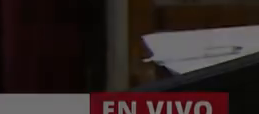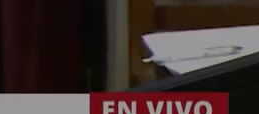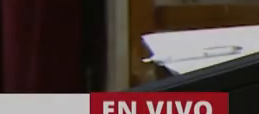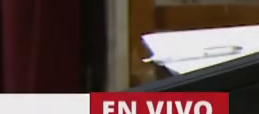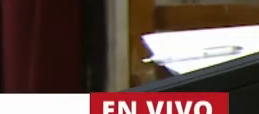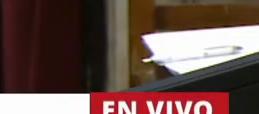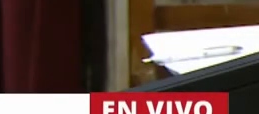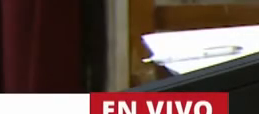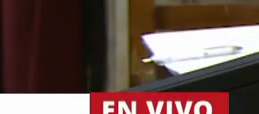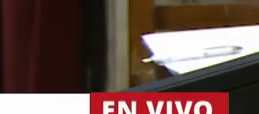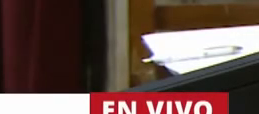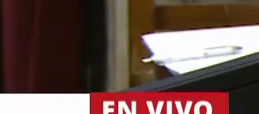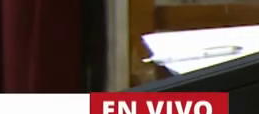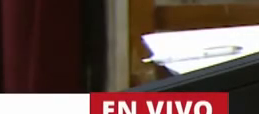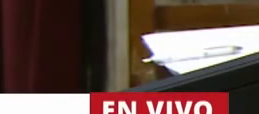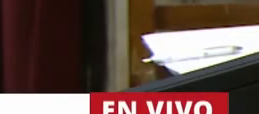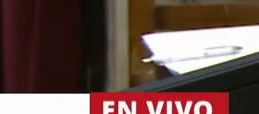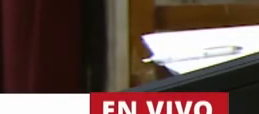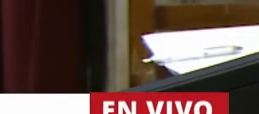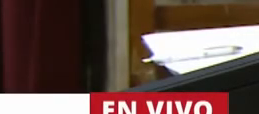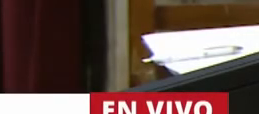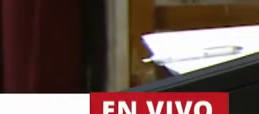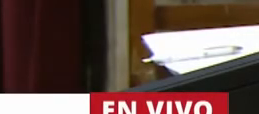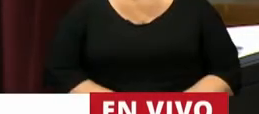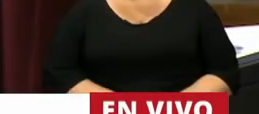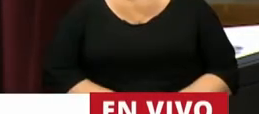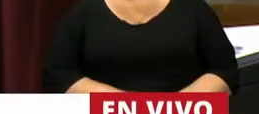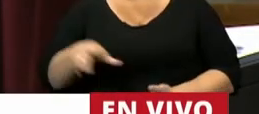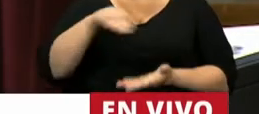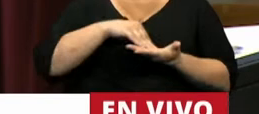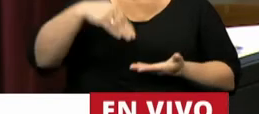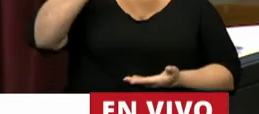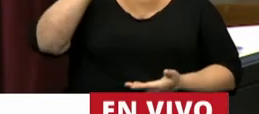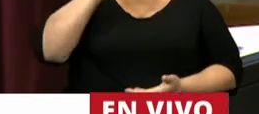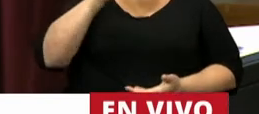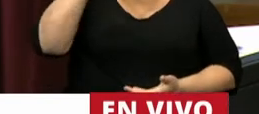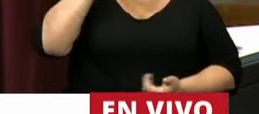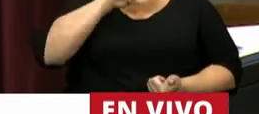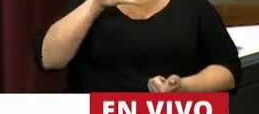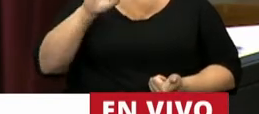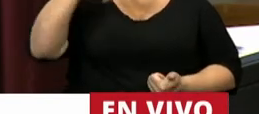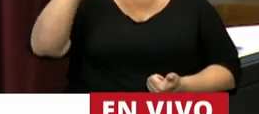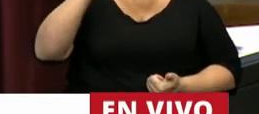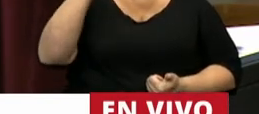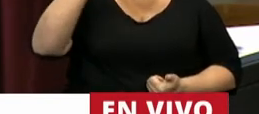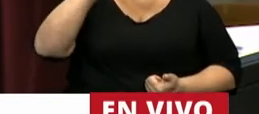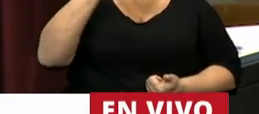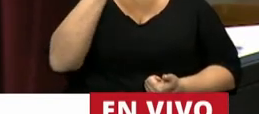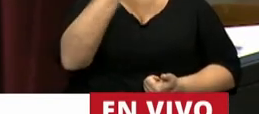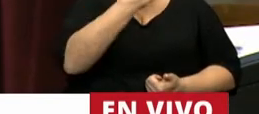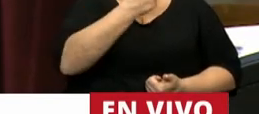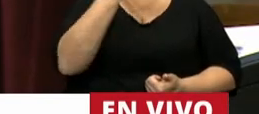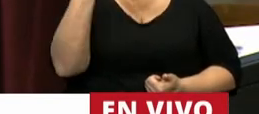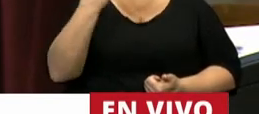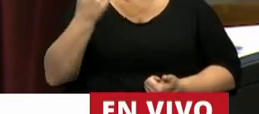Va a hacer uso de la palabra el diputado Mario Leito. Después la diputada Caparrós. Tienen tres minutos.